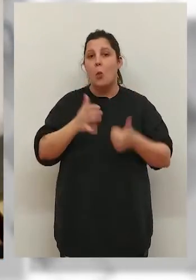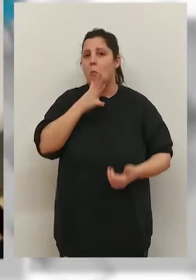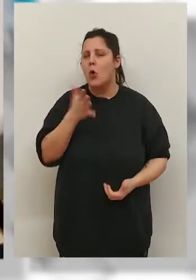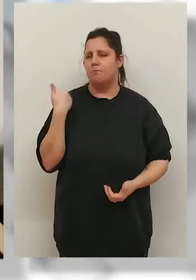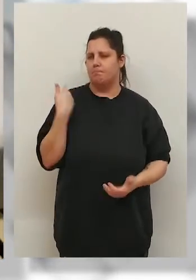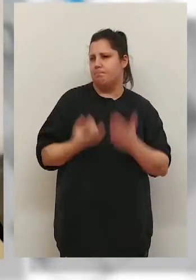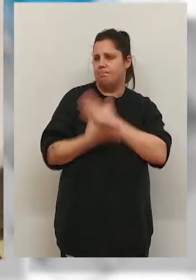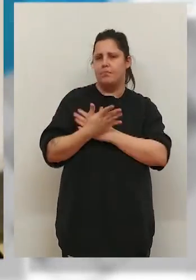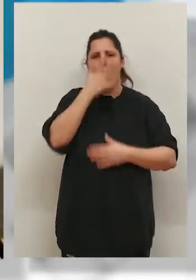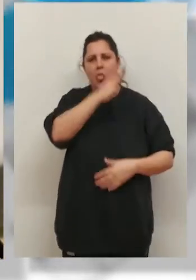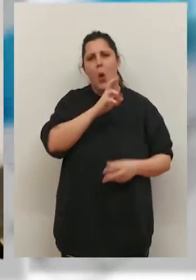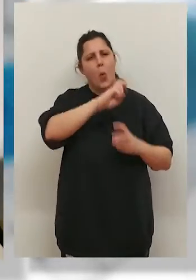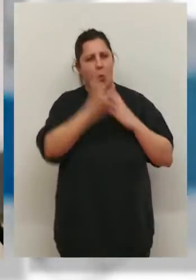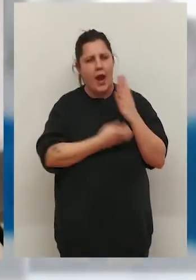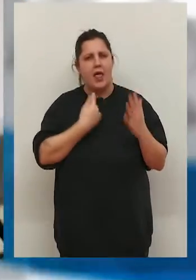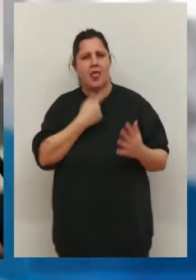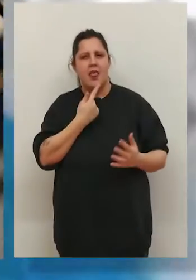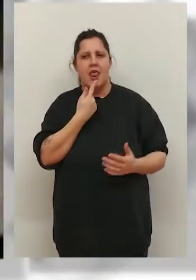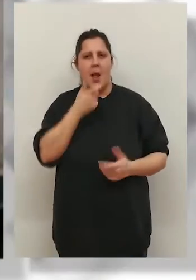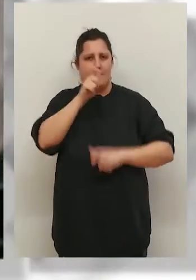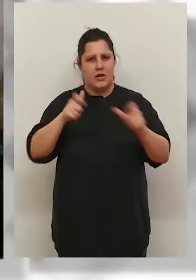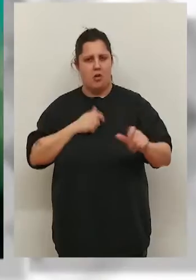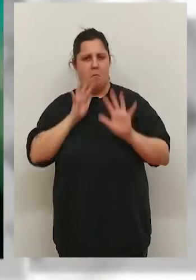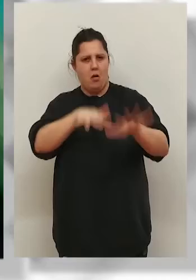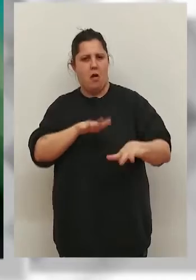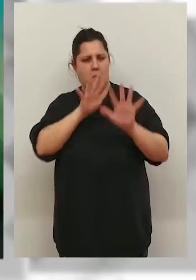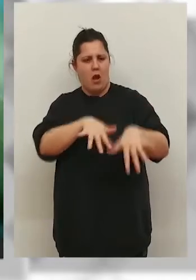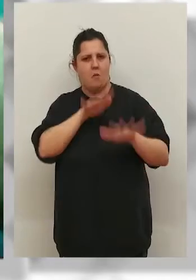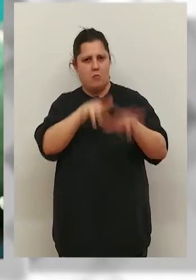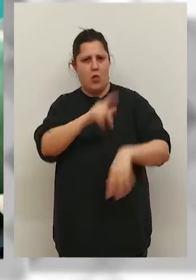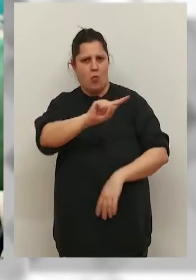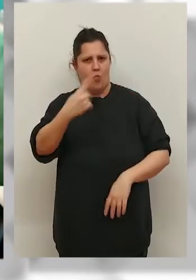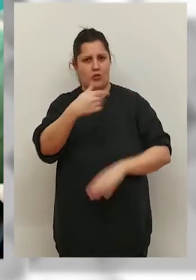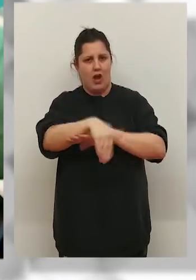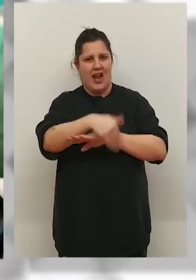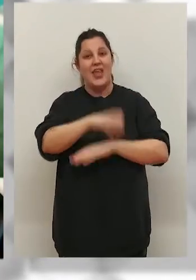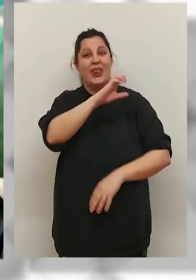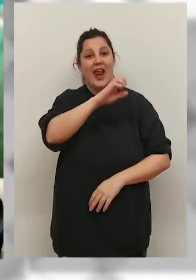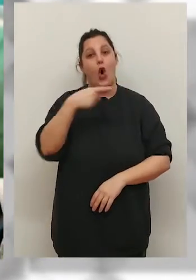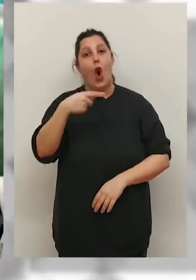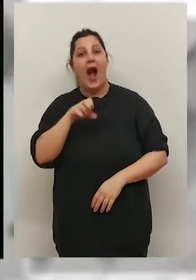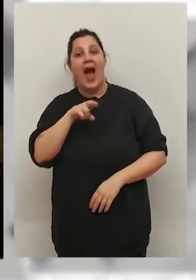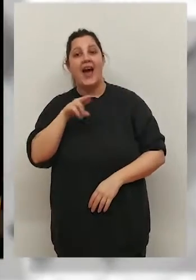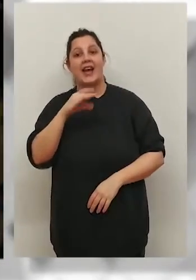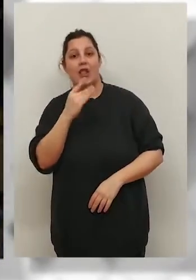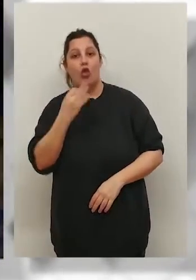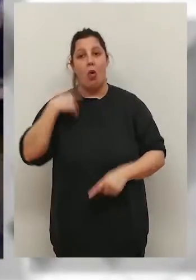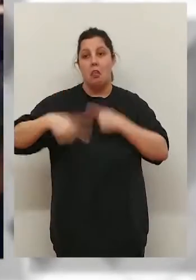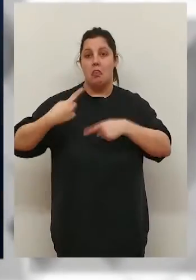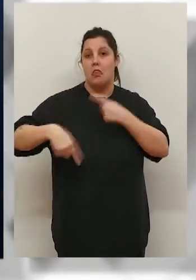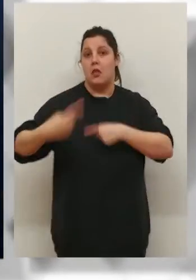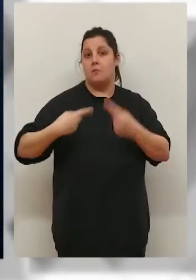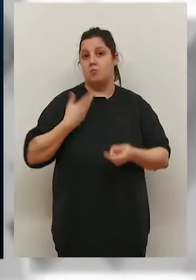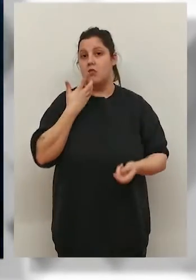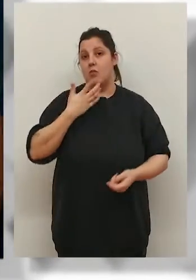La investigación comenzó a raíz de varias denuncias que alertaron del trasiego de personas en un domicilio del centro de la capital. Un piso en la calle Ciriaca o Garrido,